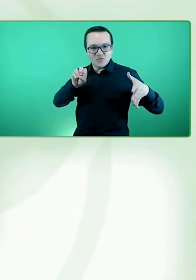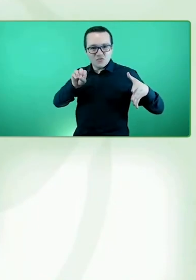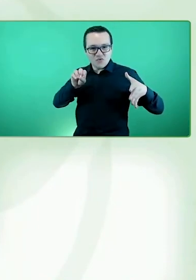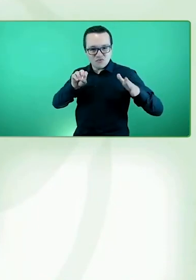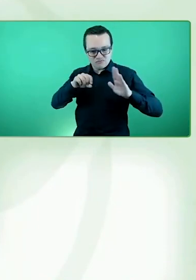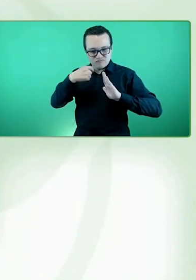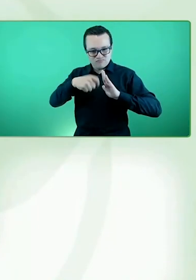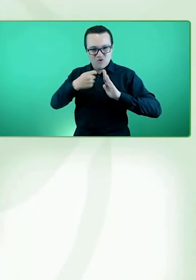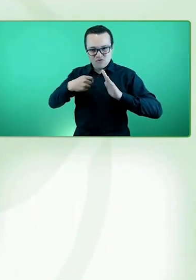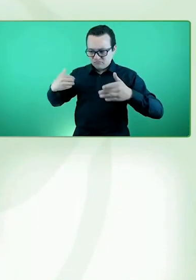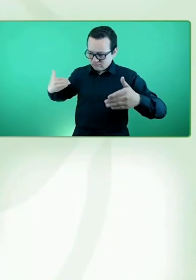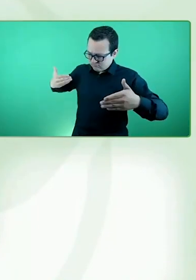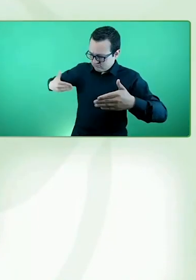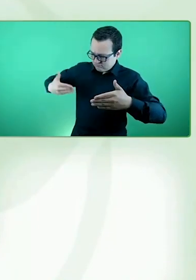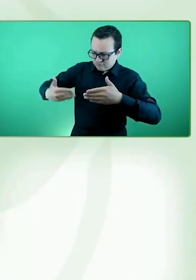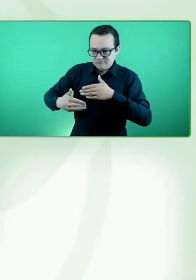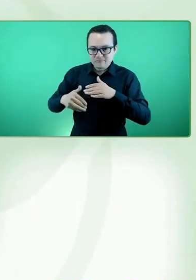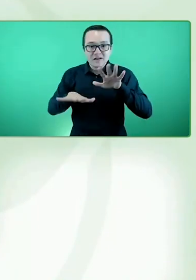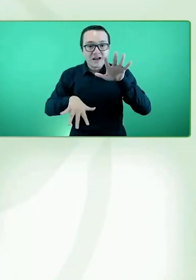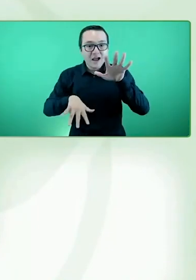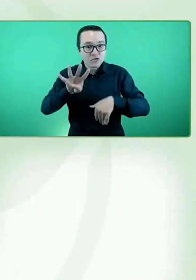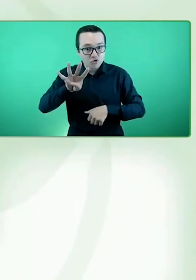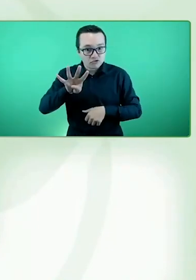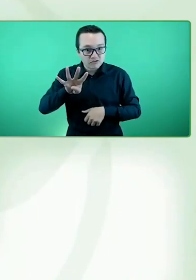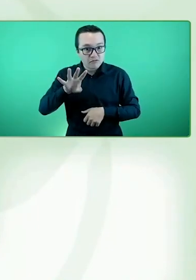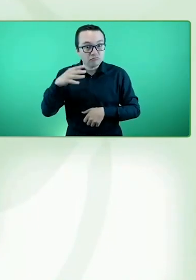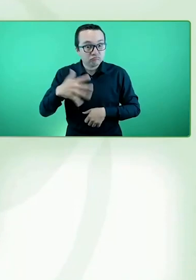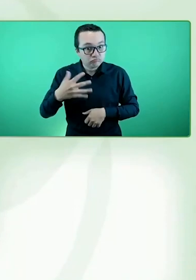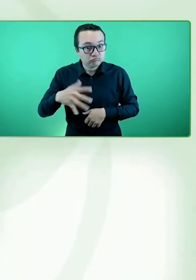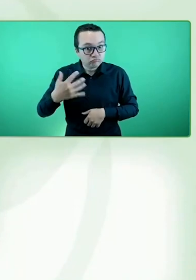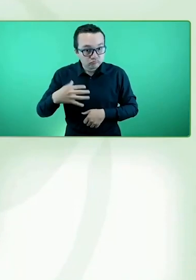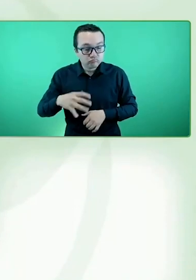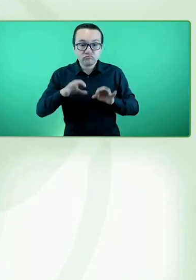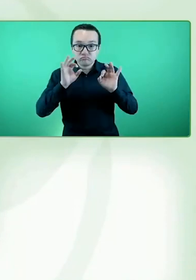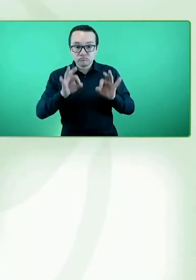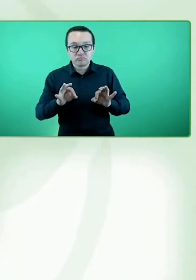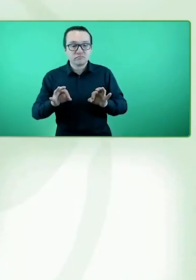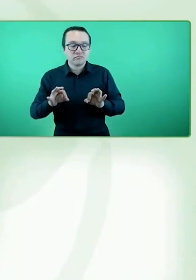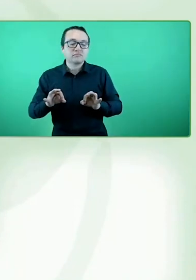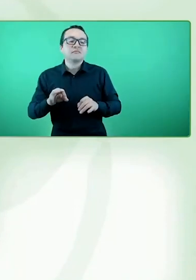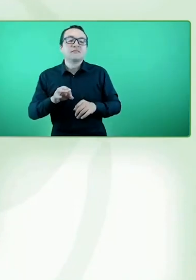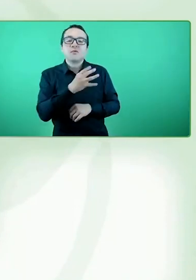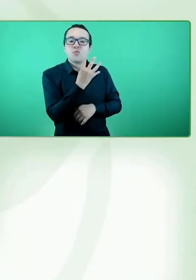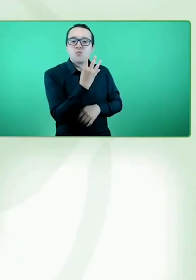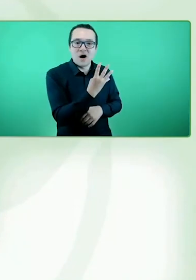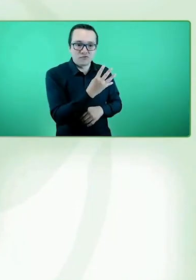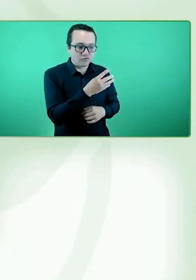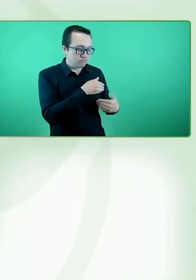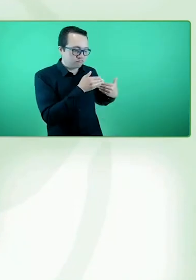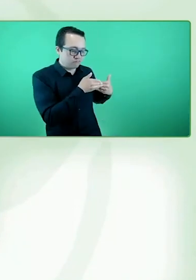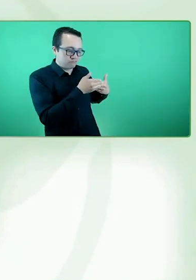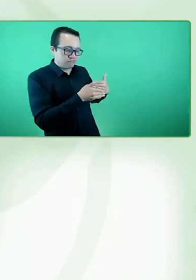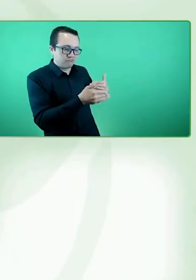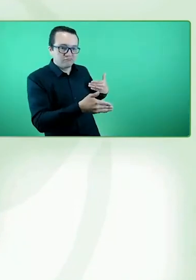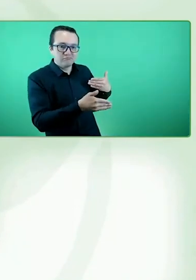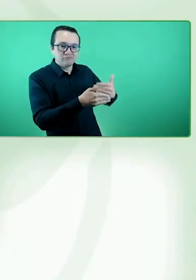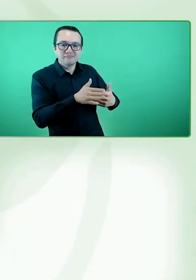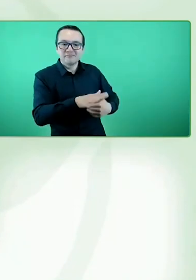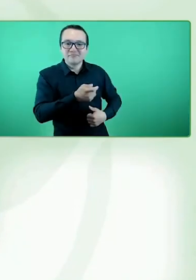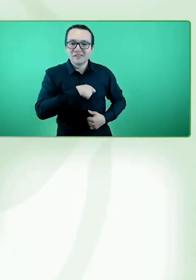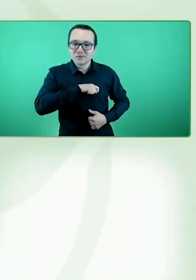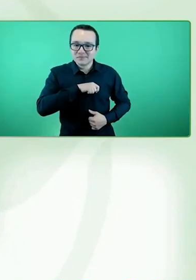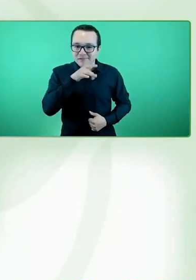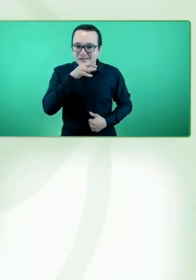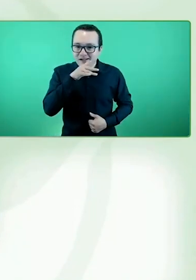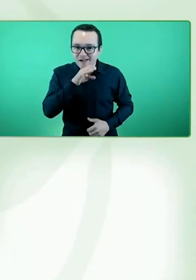el mundo hispanoparlante. Así que, para dar inicio con esta breve, breve ceremonia de apertura del segundo día, quiero